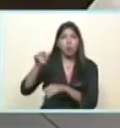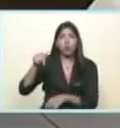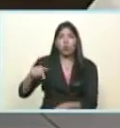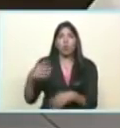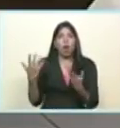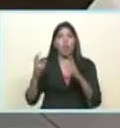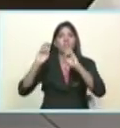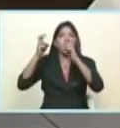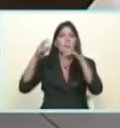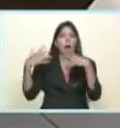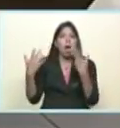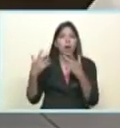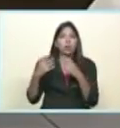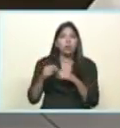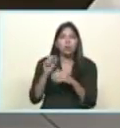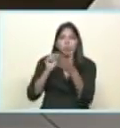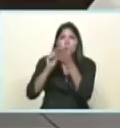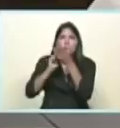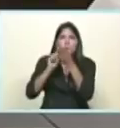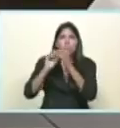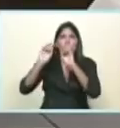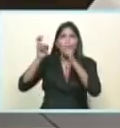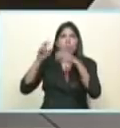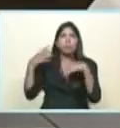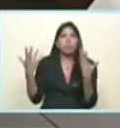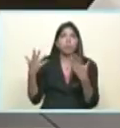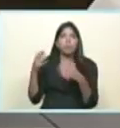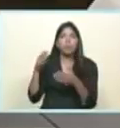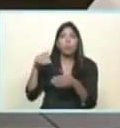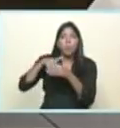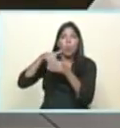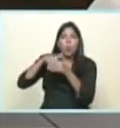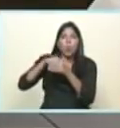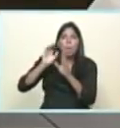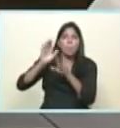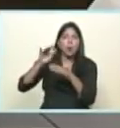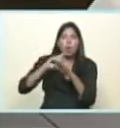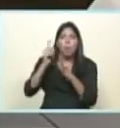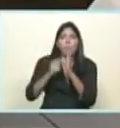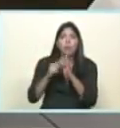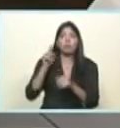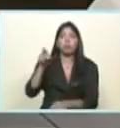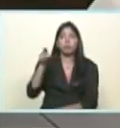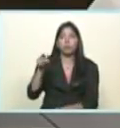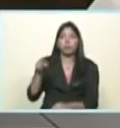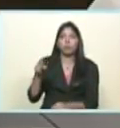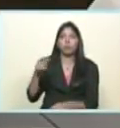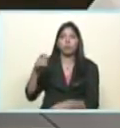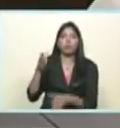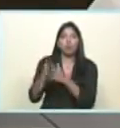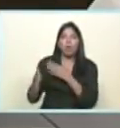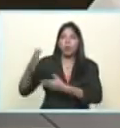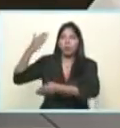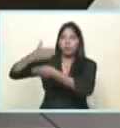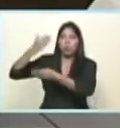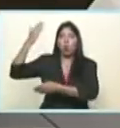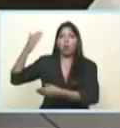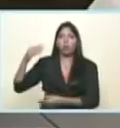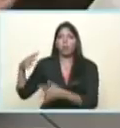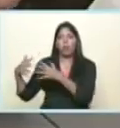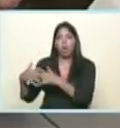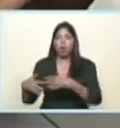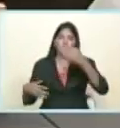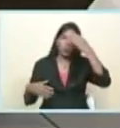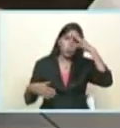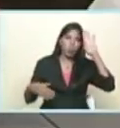el tema del rechazo al bloqueo y la persecución económica, comercial y financiera contra Cuba. solamente es el único